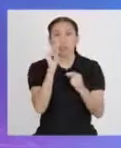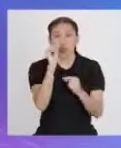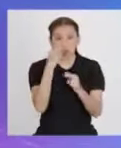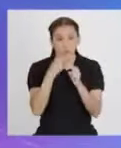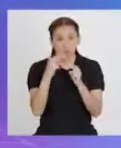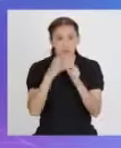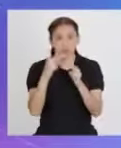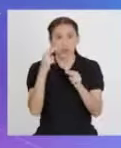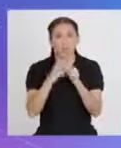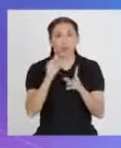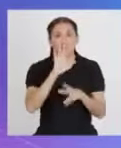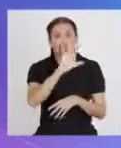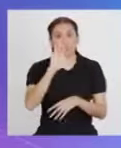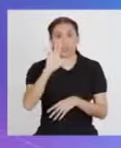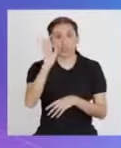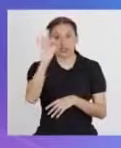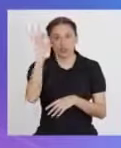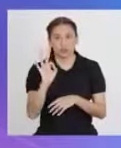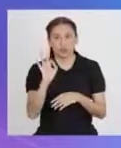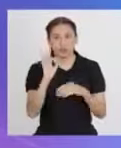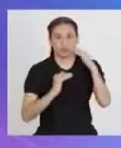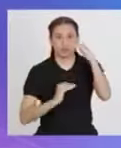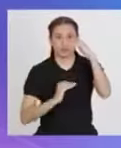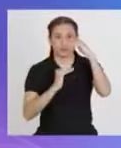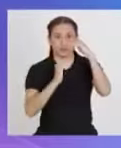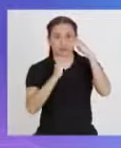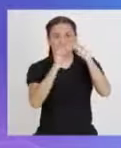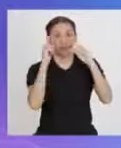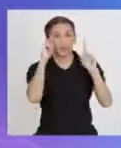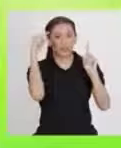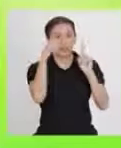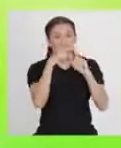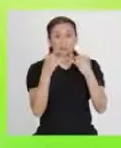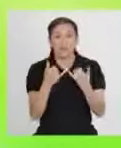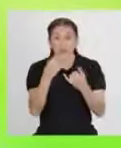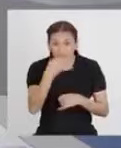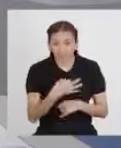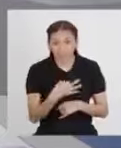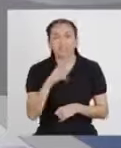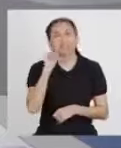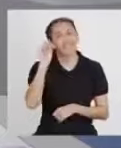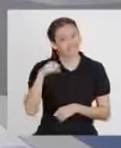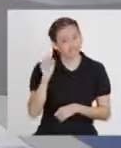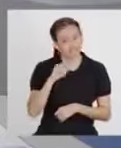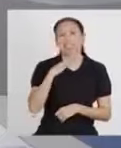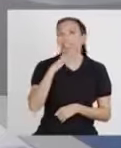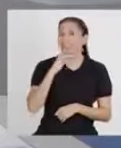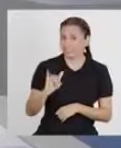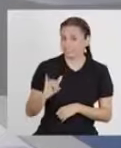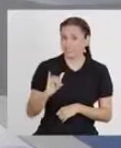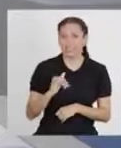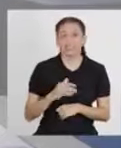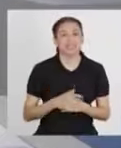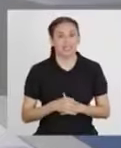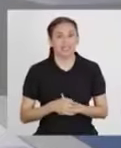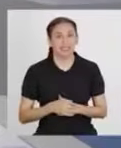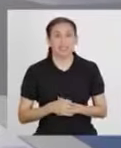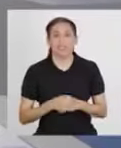completando en un 55% el propósito de hoy. ¿En serio? ¡Así es!